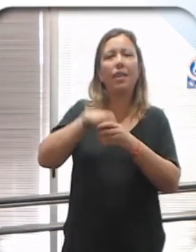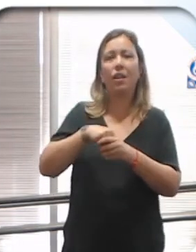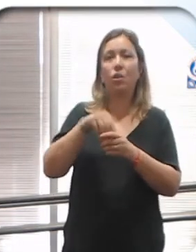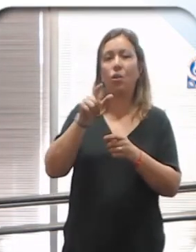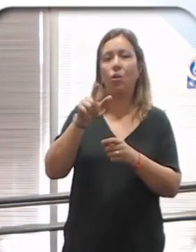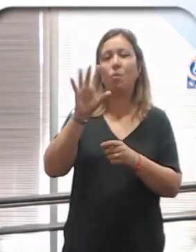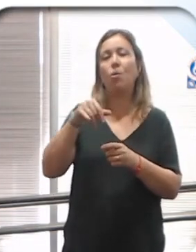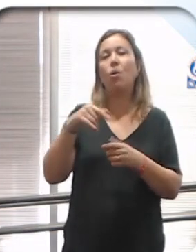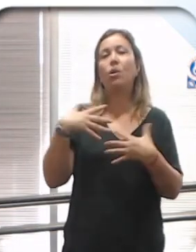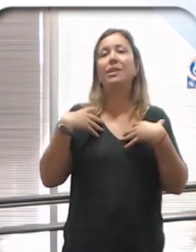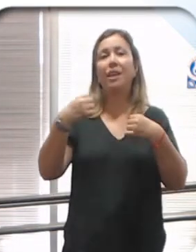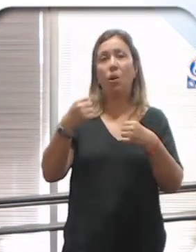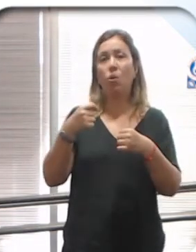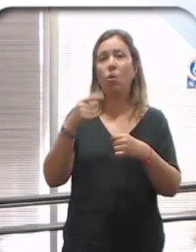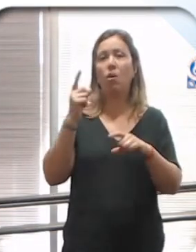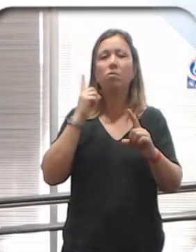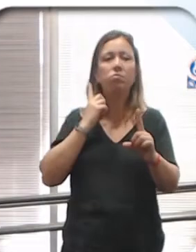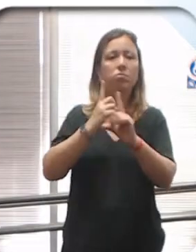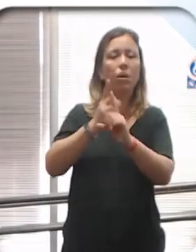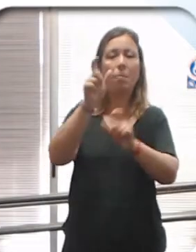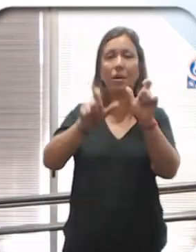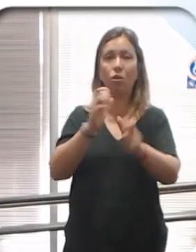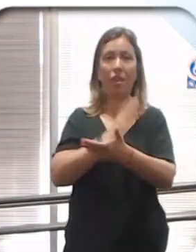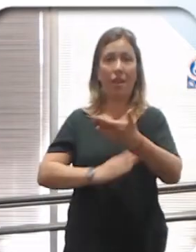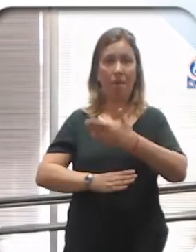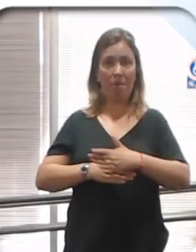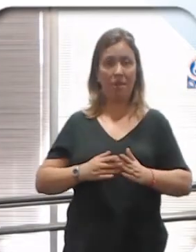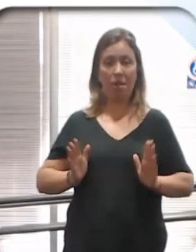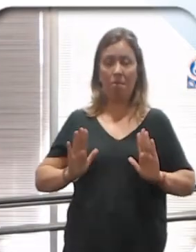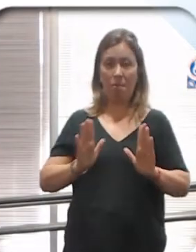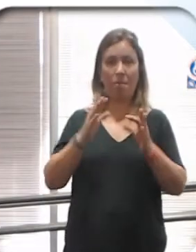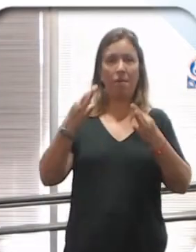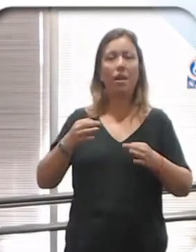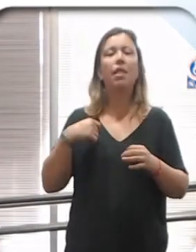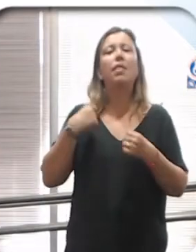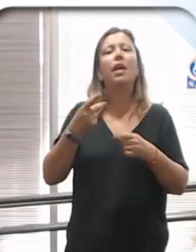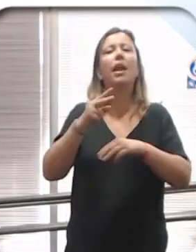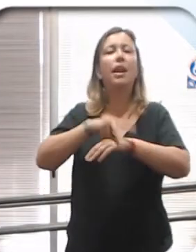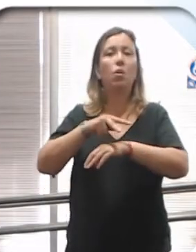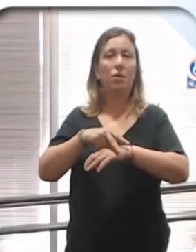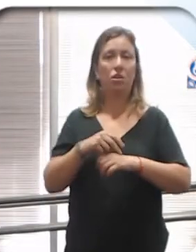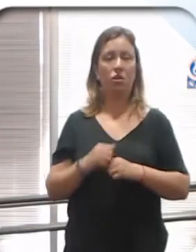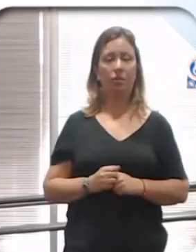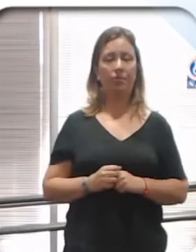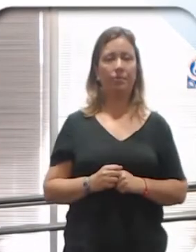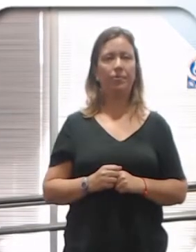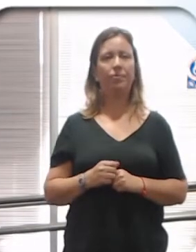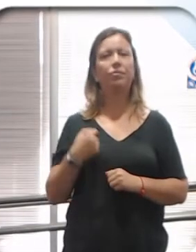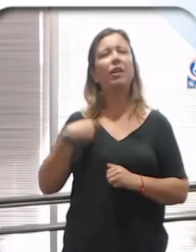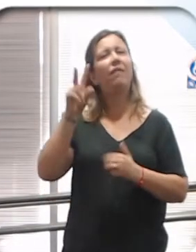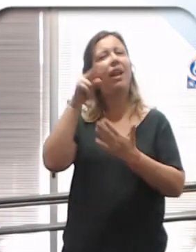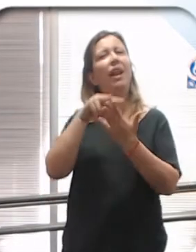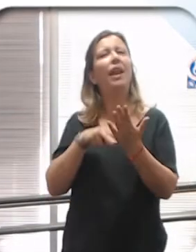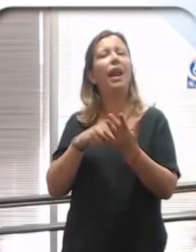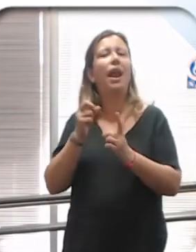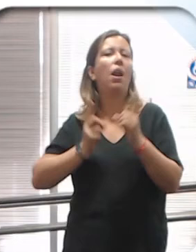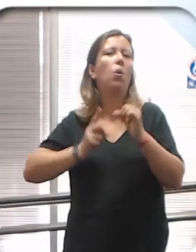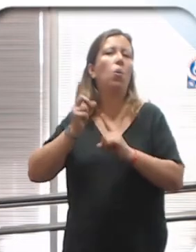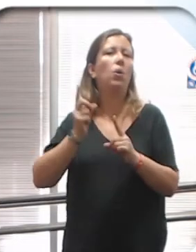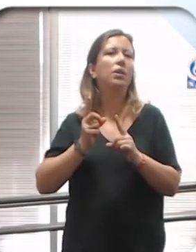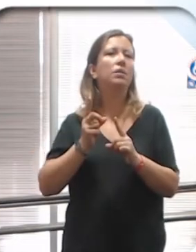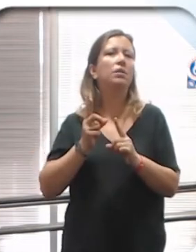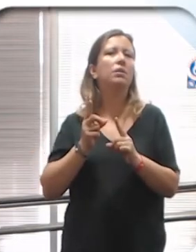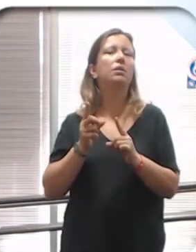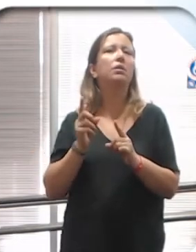personal de los servicios de salud ante las personas con discapacidad. Y hacer recomendaciones. Les voy a leer las que tienen que ver